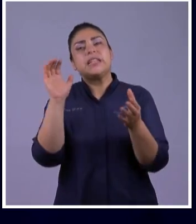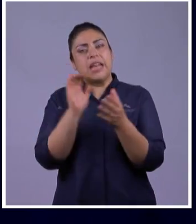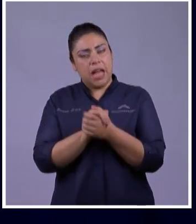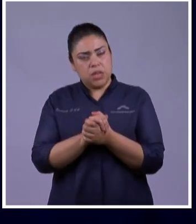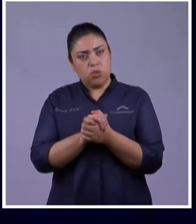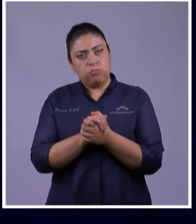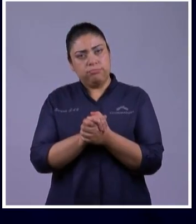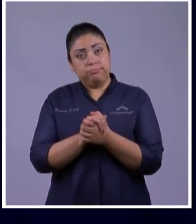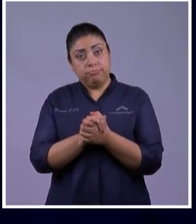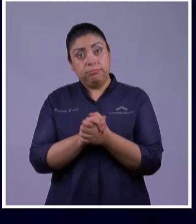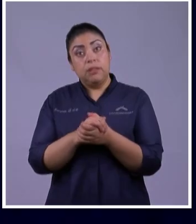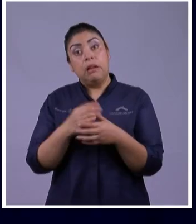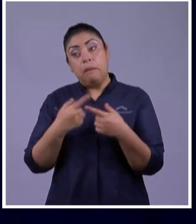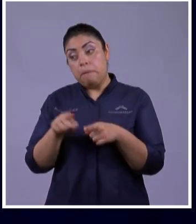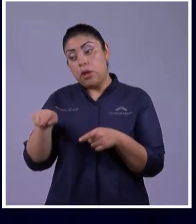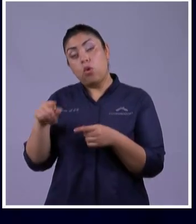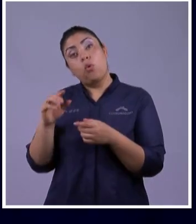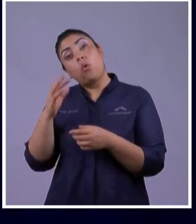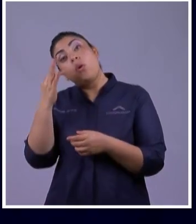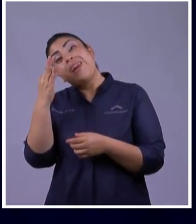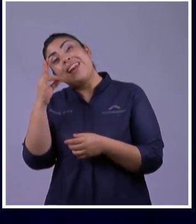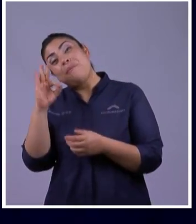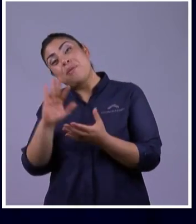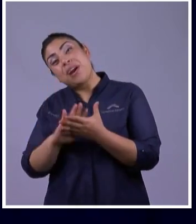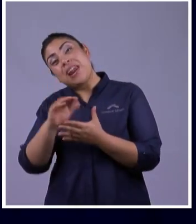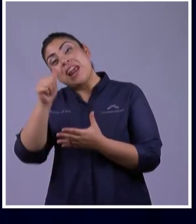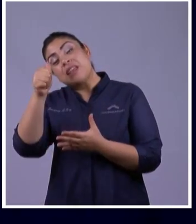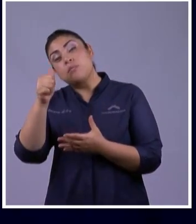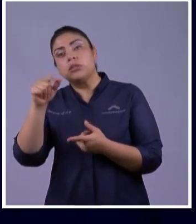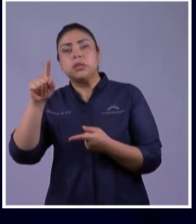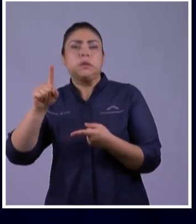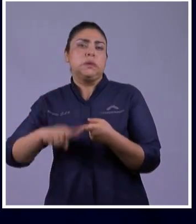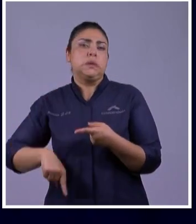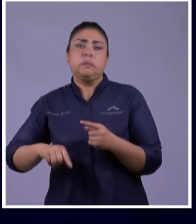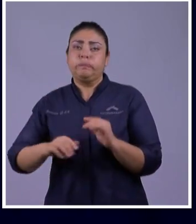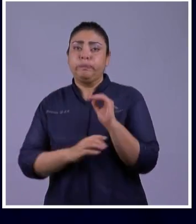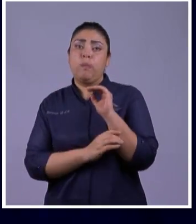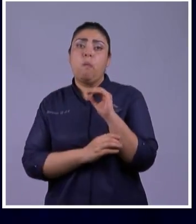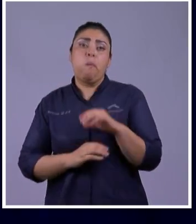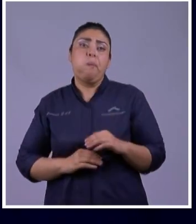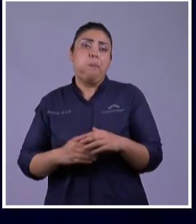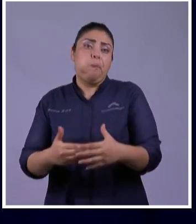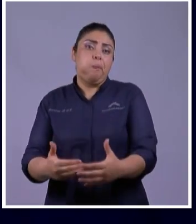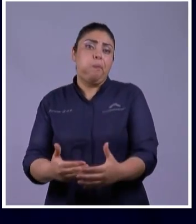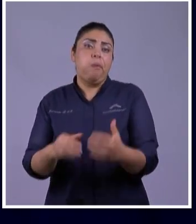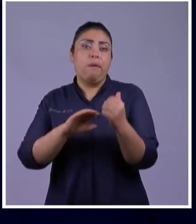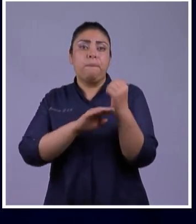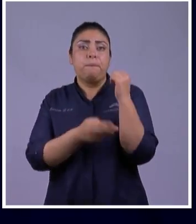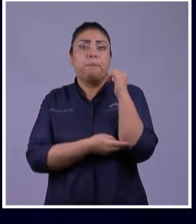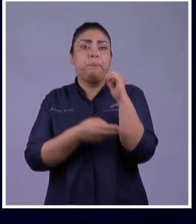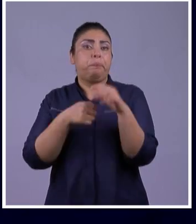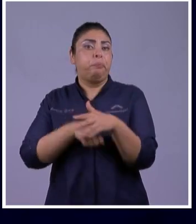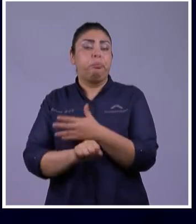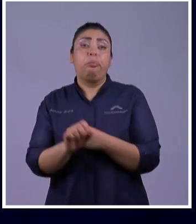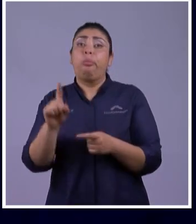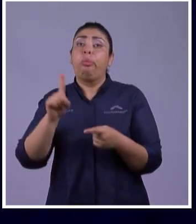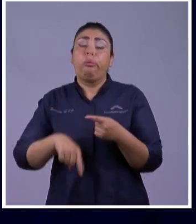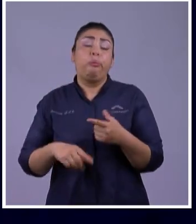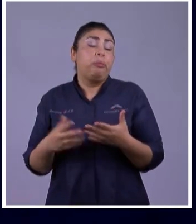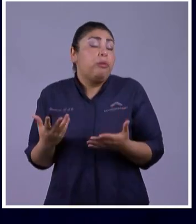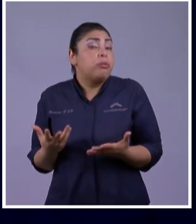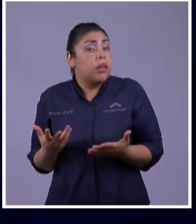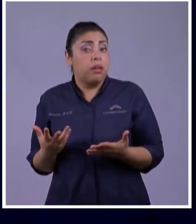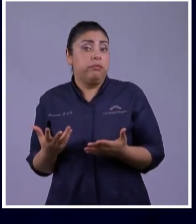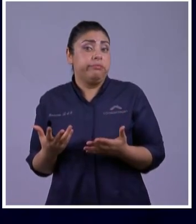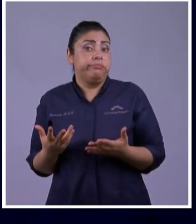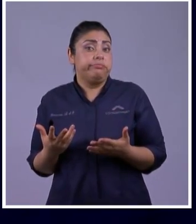Se tuvieron que adaptar Como pareja Hasta que ocurrió el milagro Tuvieron Isaac Isaac se casa Su mujer estéril Ahora también La no